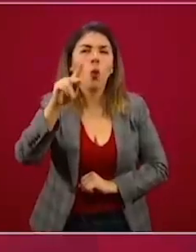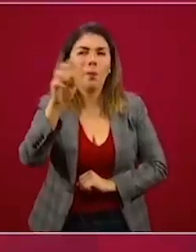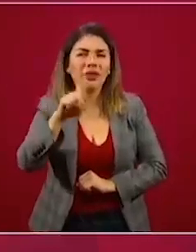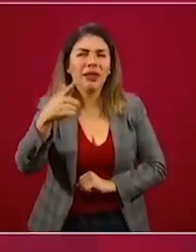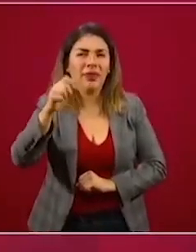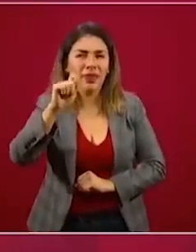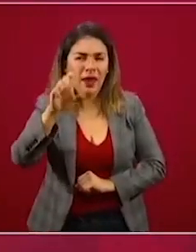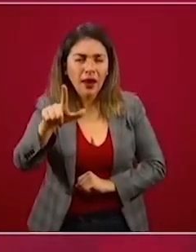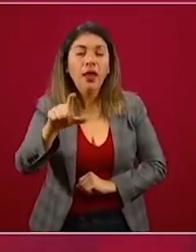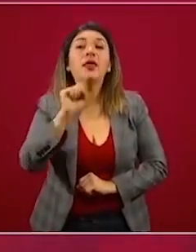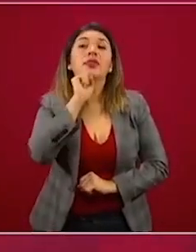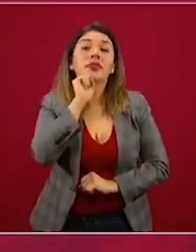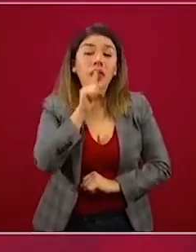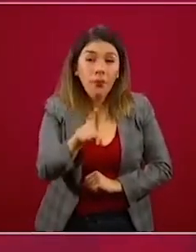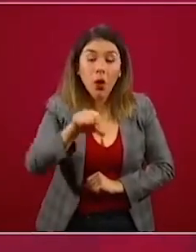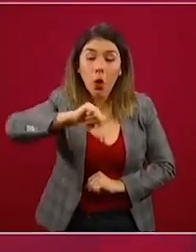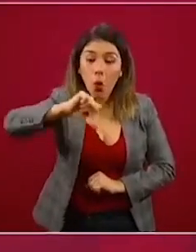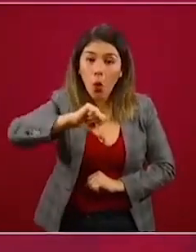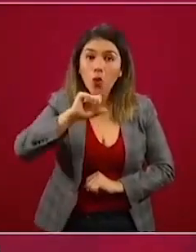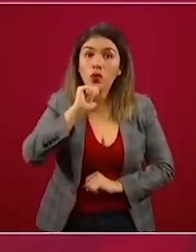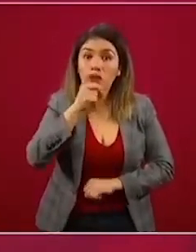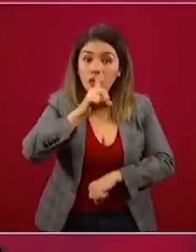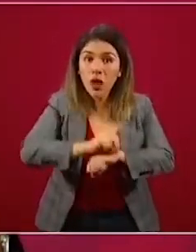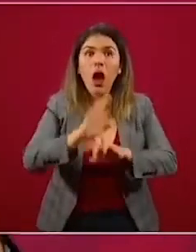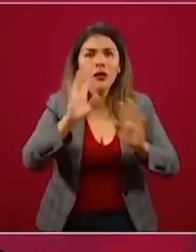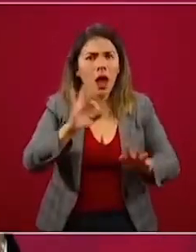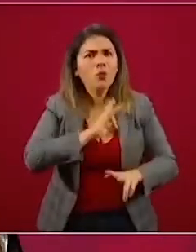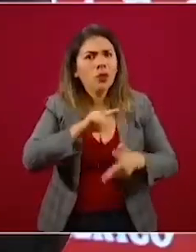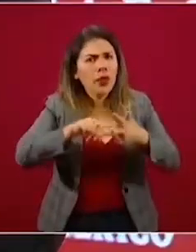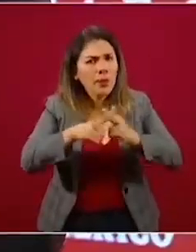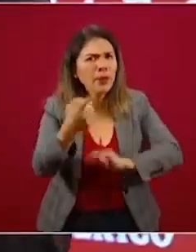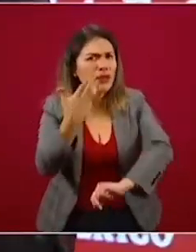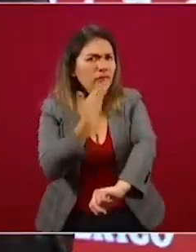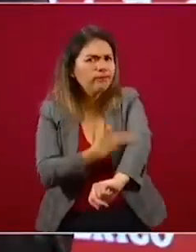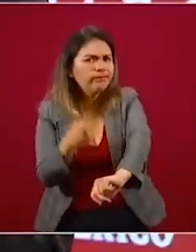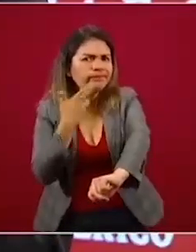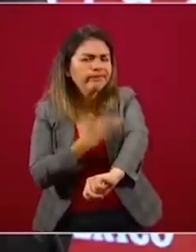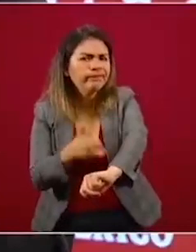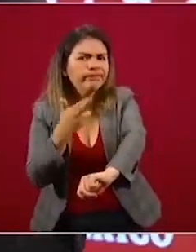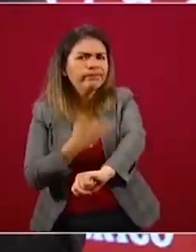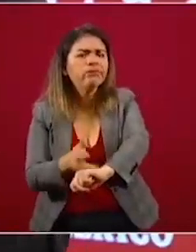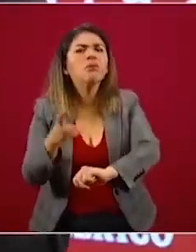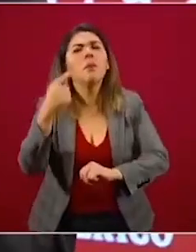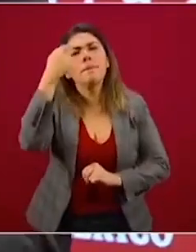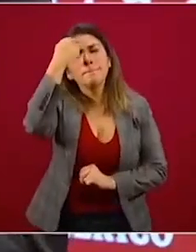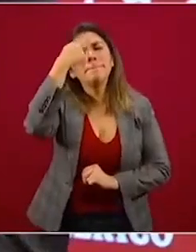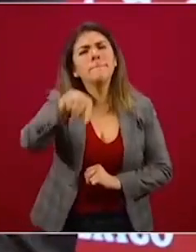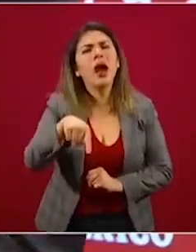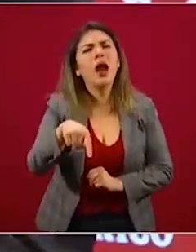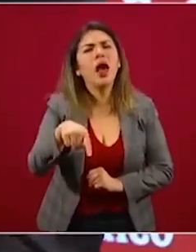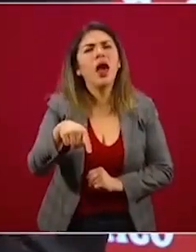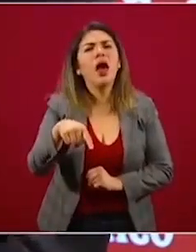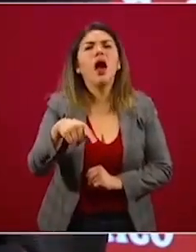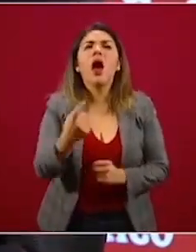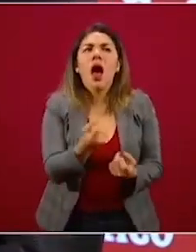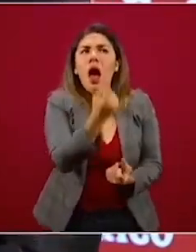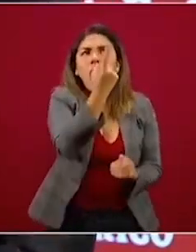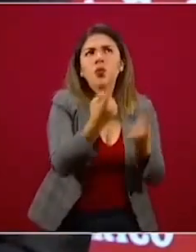Y también hoy ya pueden empezarse a hacer los trámites para que empresas